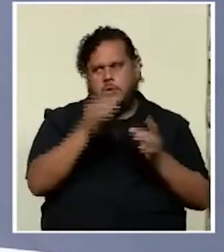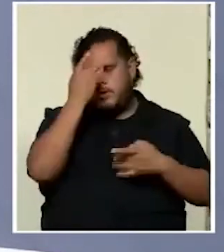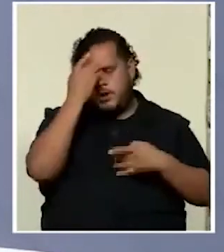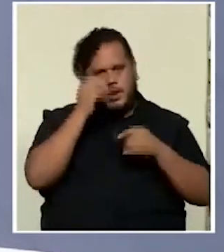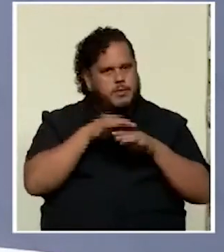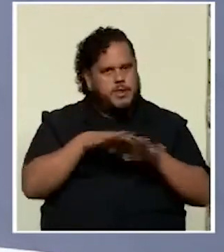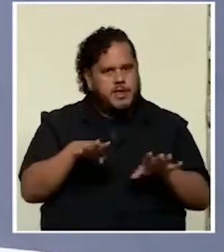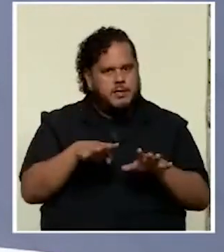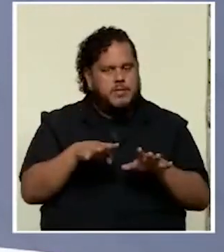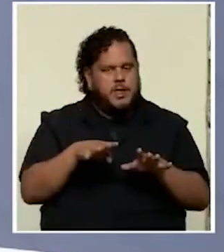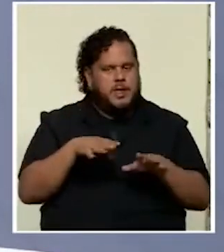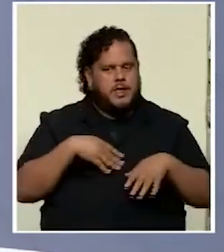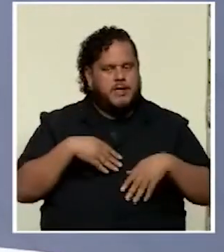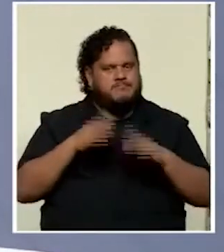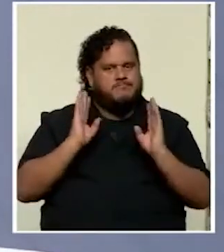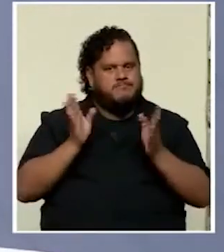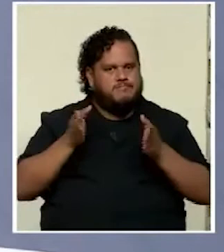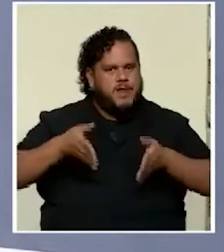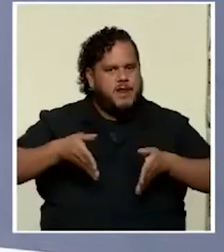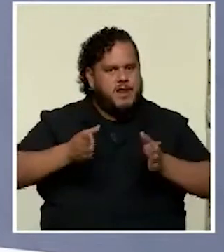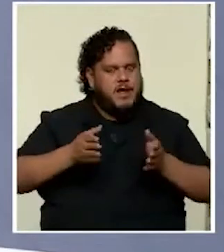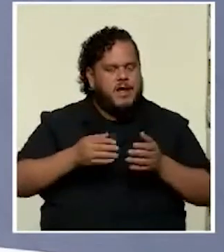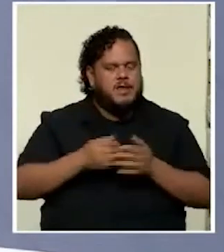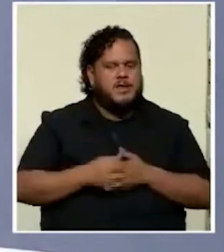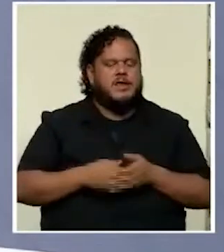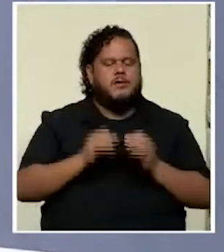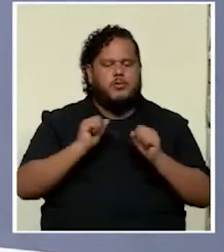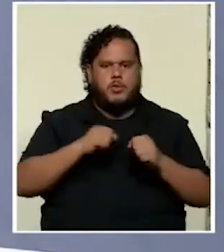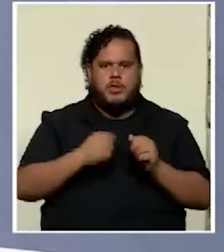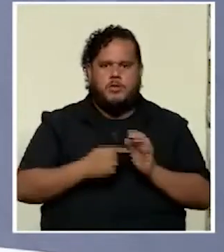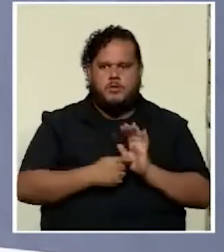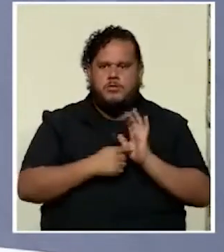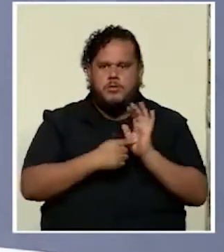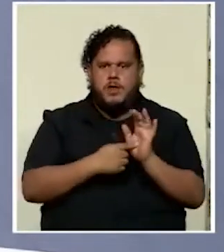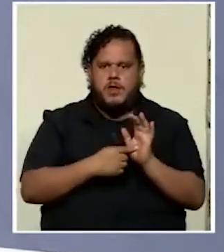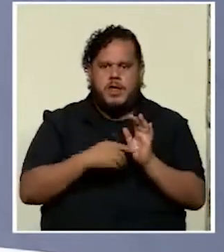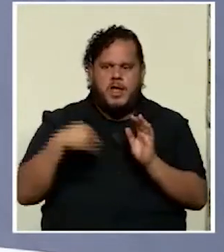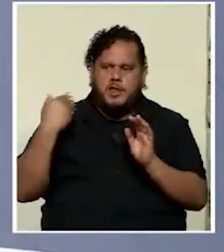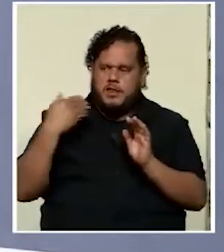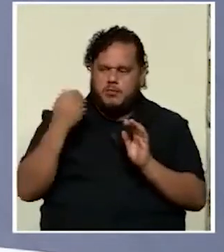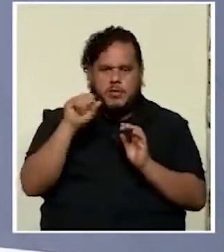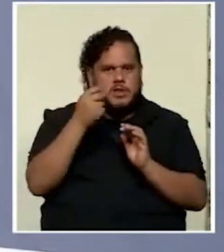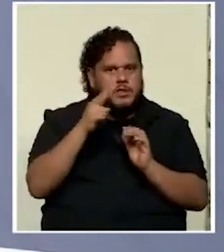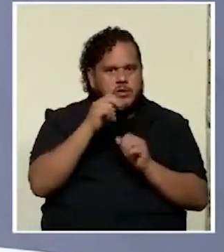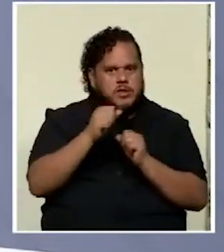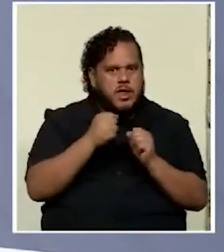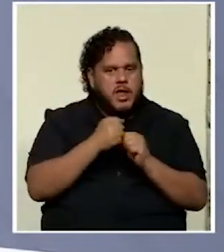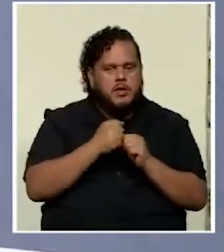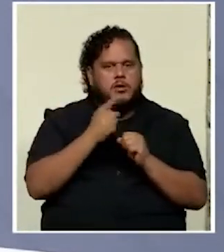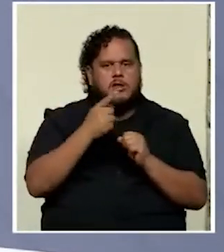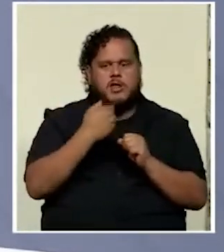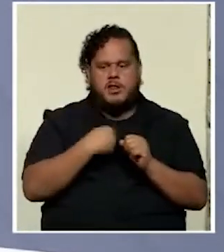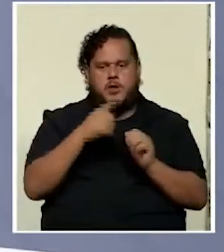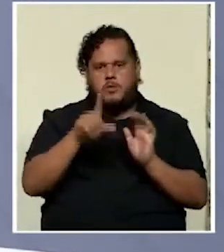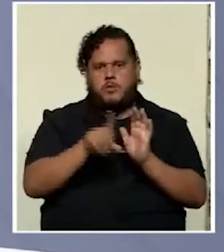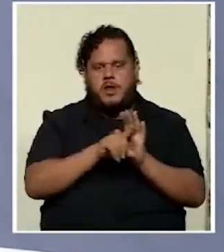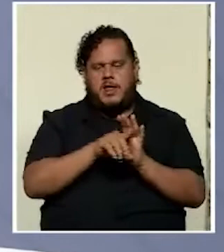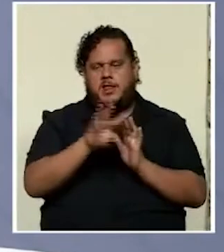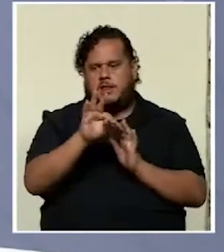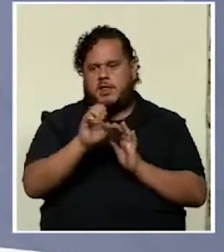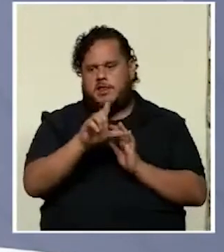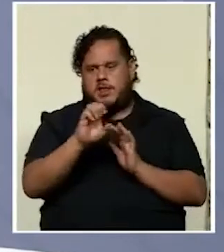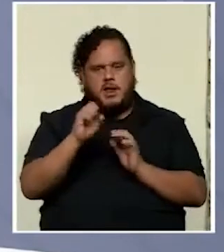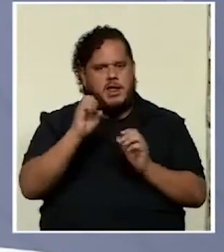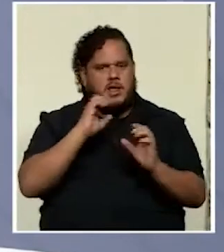dejó en la calle ¿verdad? nos dejó en evidencia que después de 12 años de tener una ley de telecomunicaciones pues no teníamos